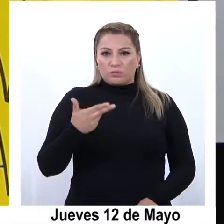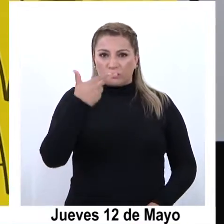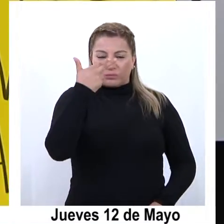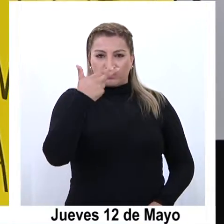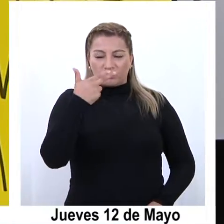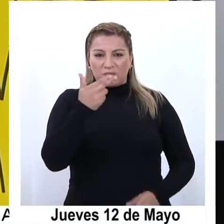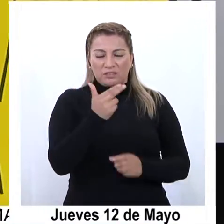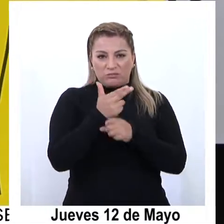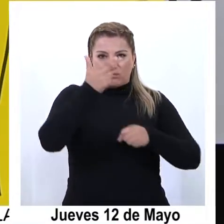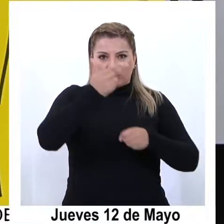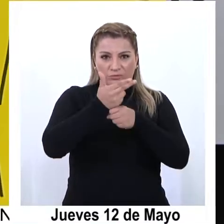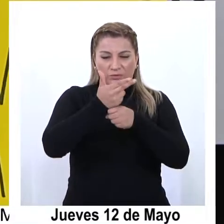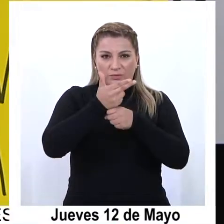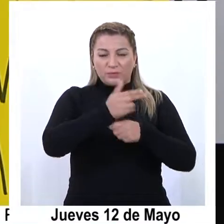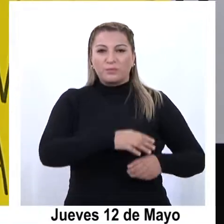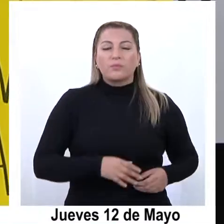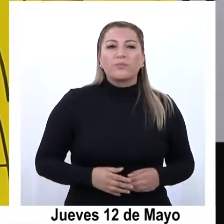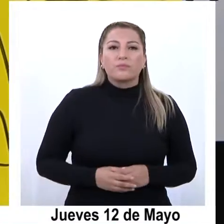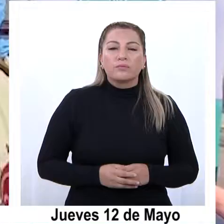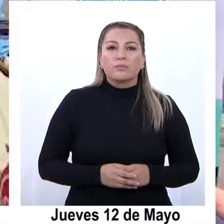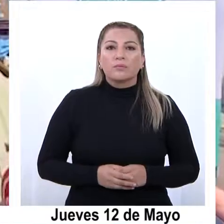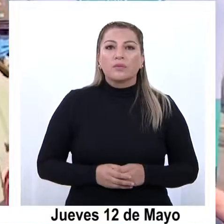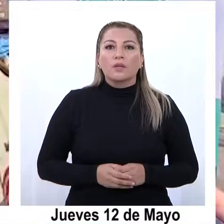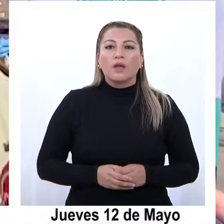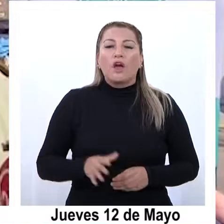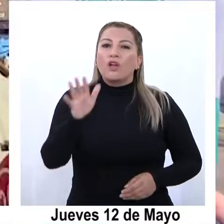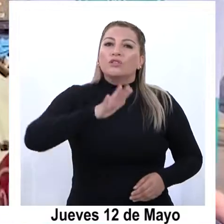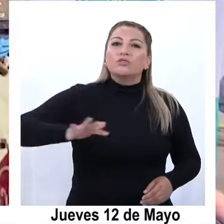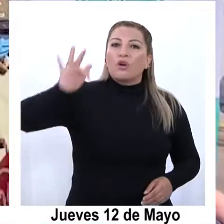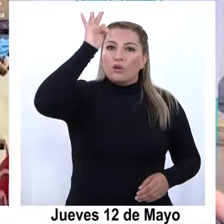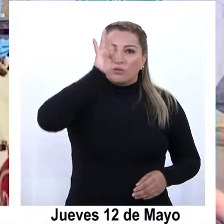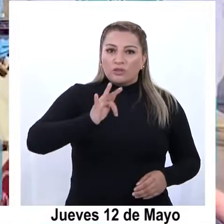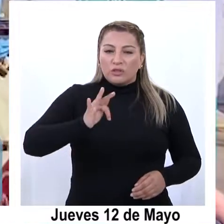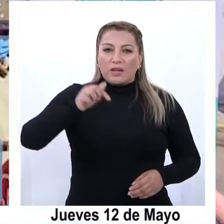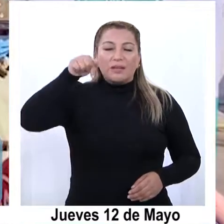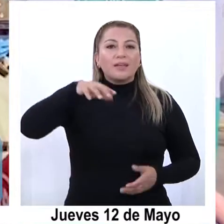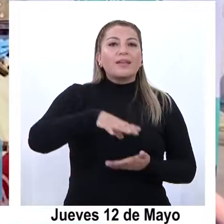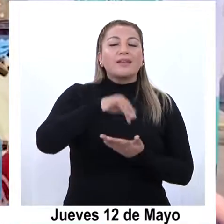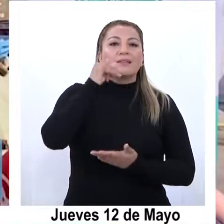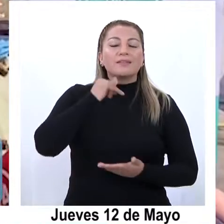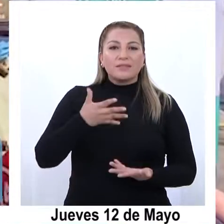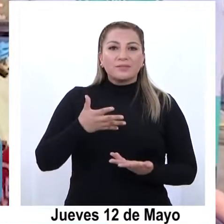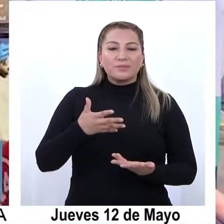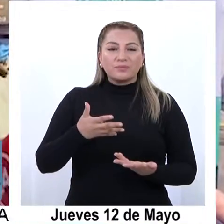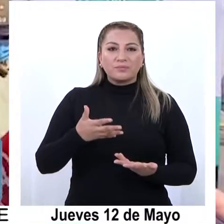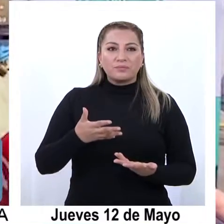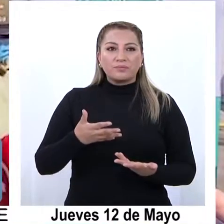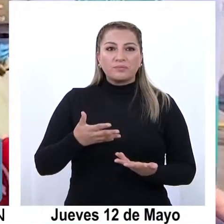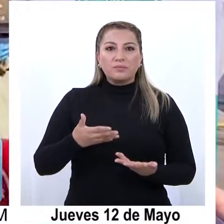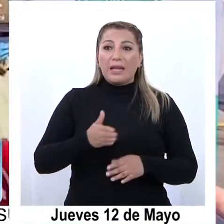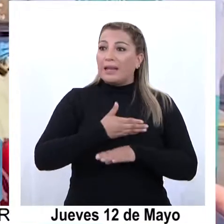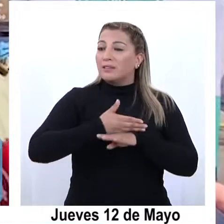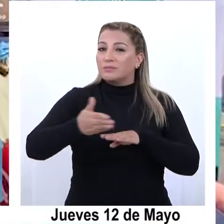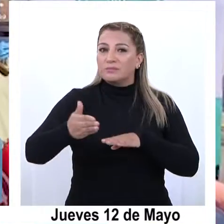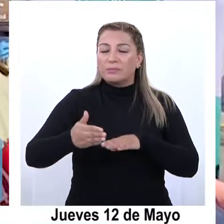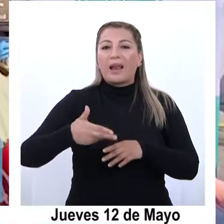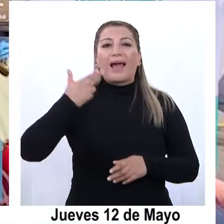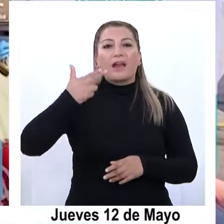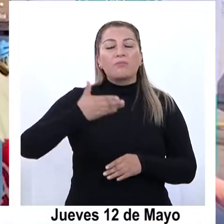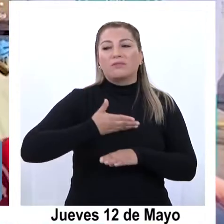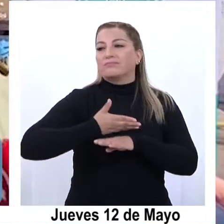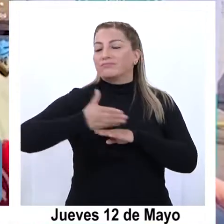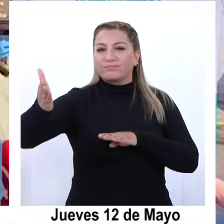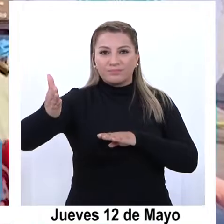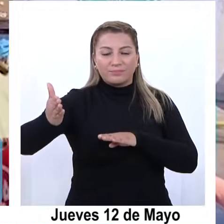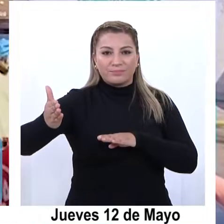y municiones. Tenemos todo nuestro personal en el territorio con el propósito obviamente de sacar de circulación estas armas de